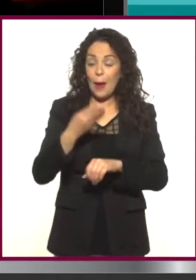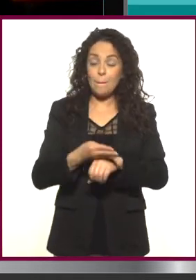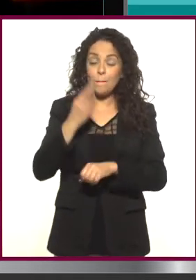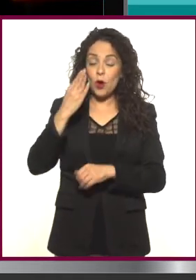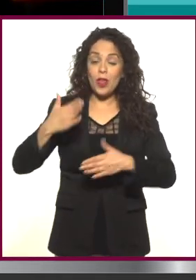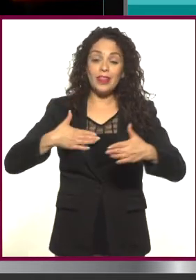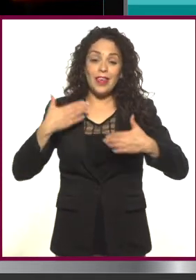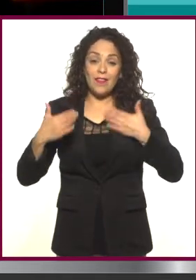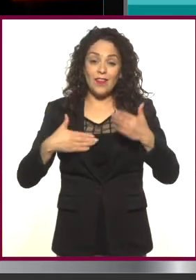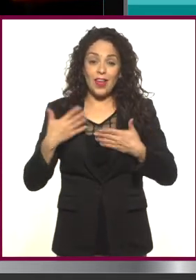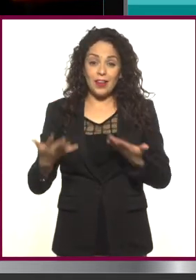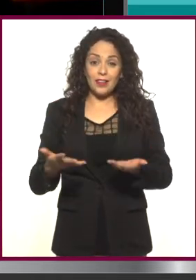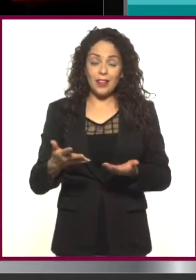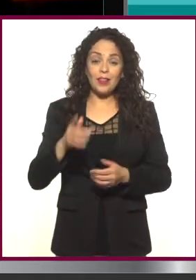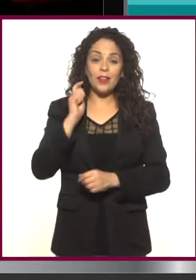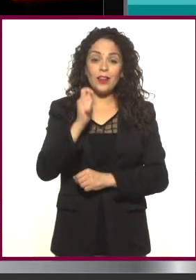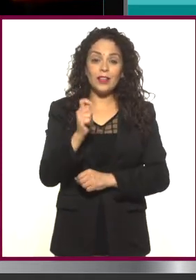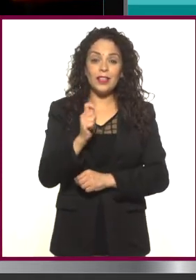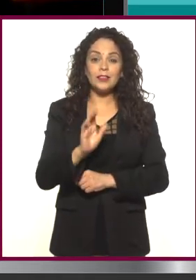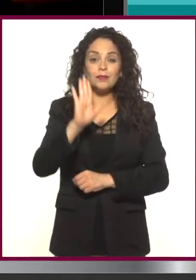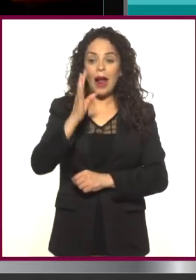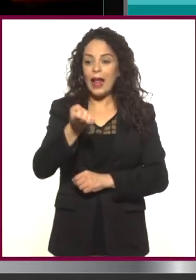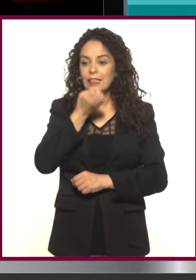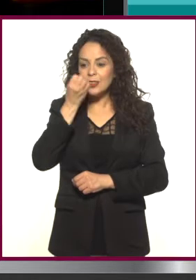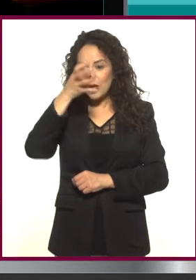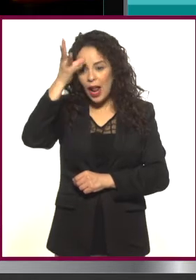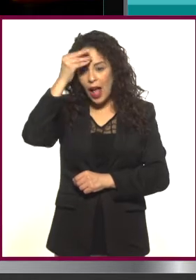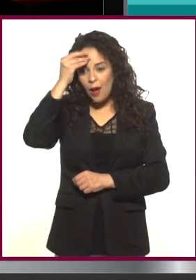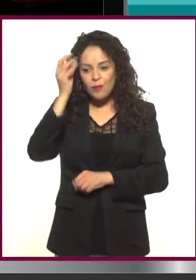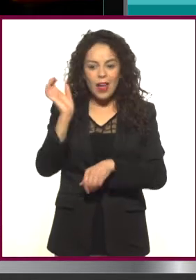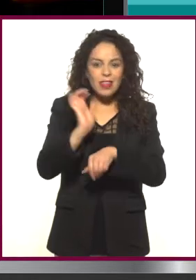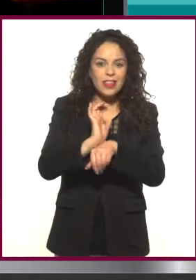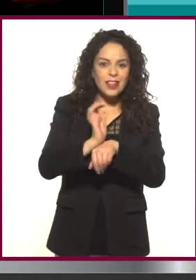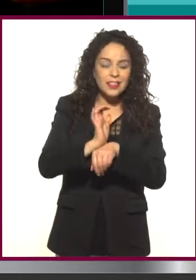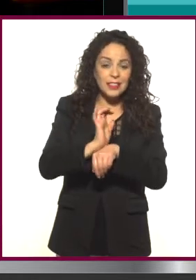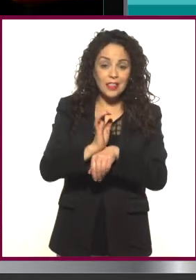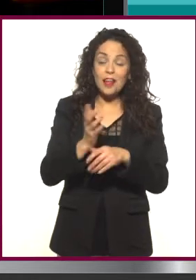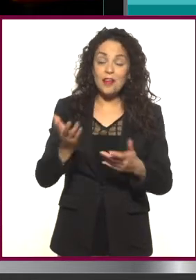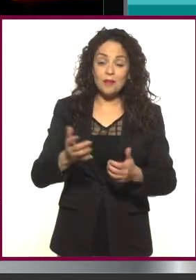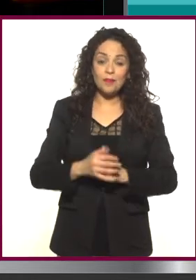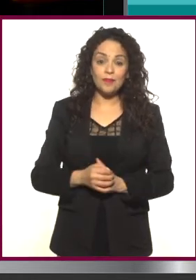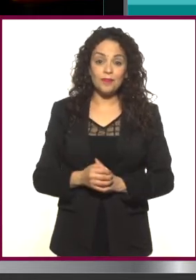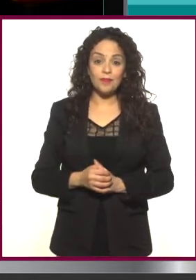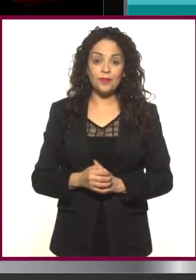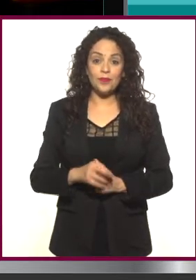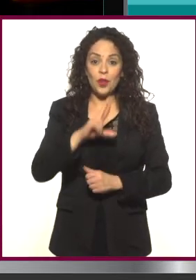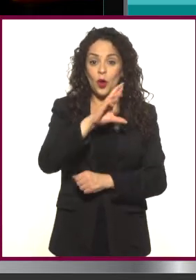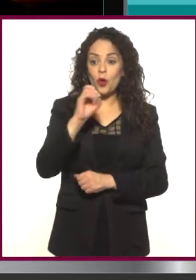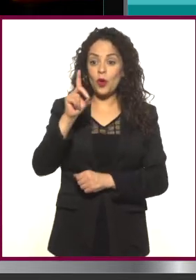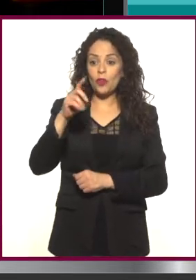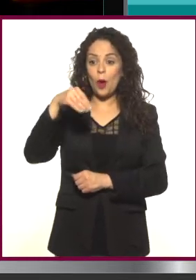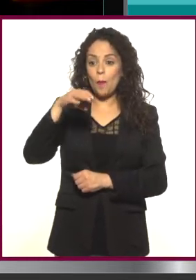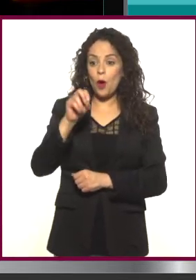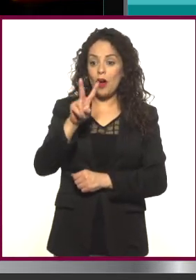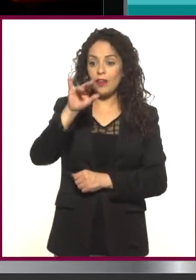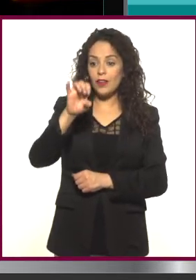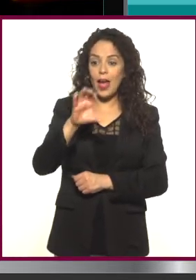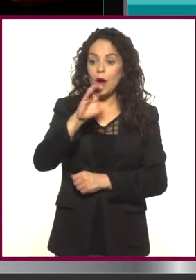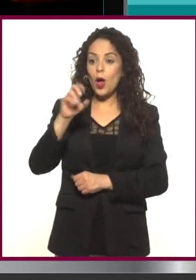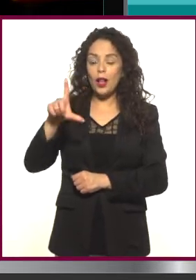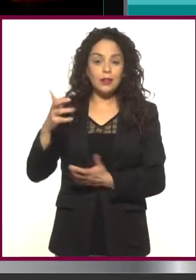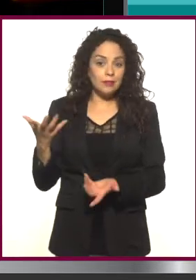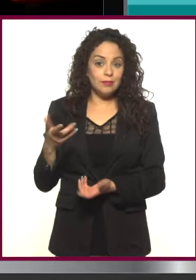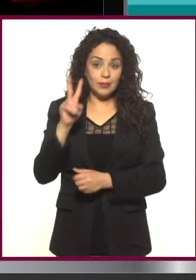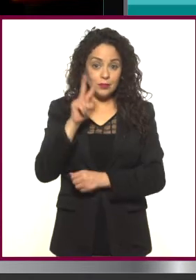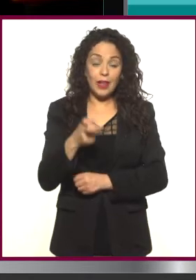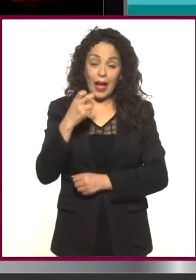divertido como de cine autoescuela, ¿no? De una road movie school, ¿no? Entonces,